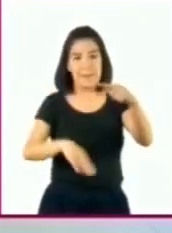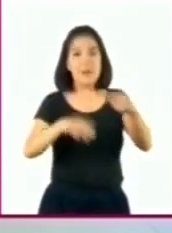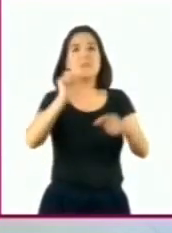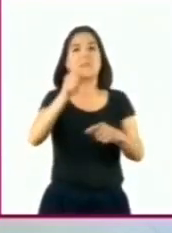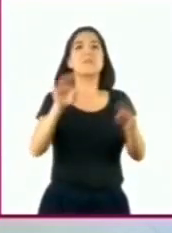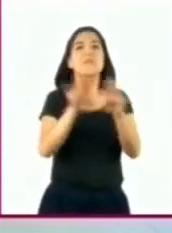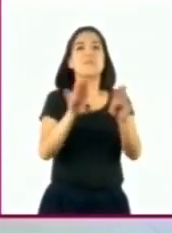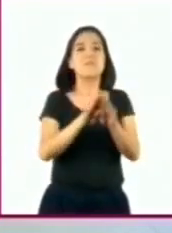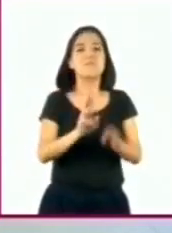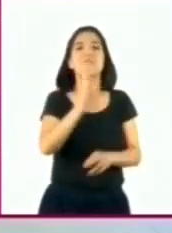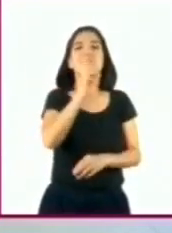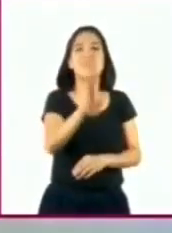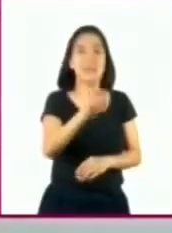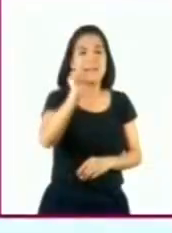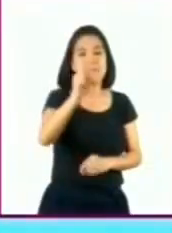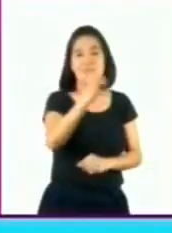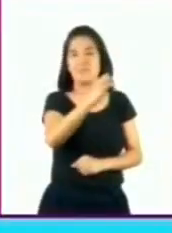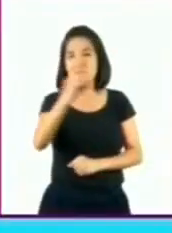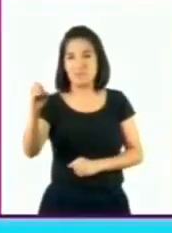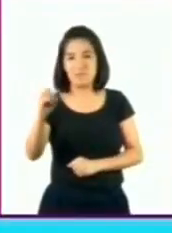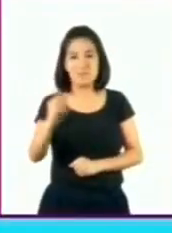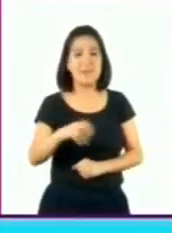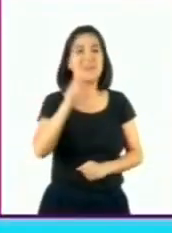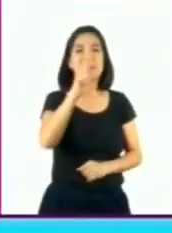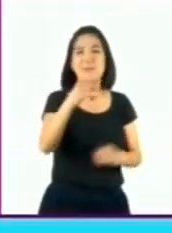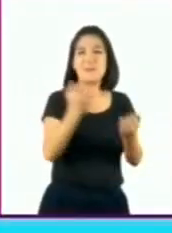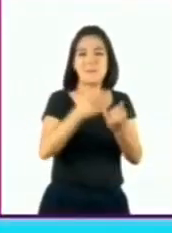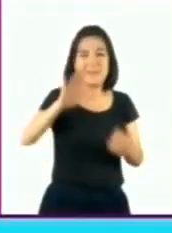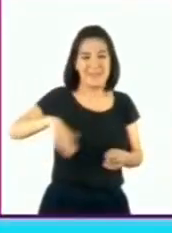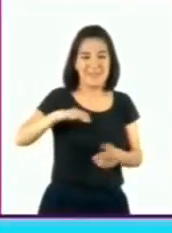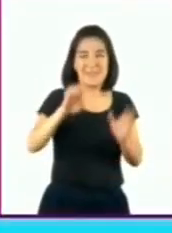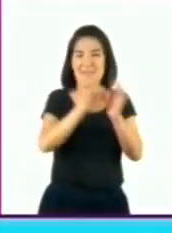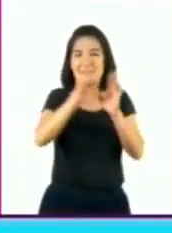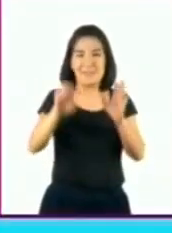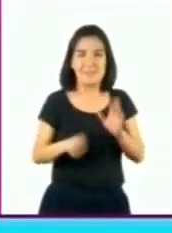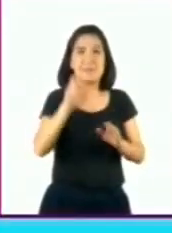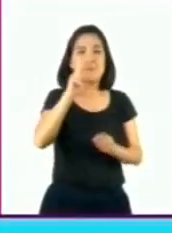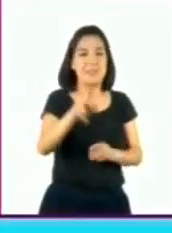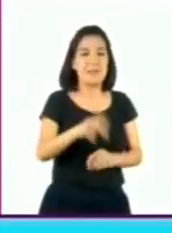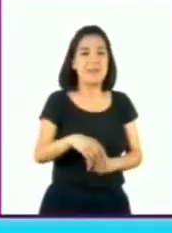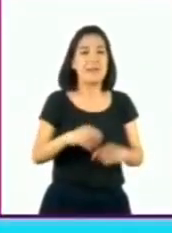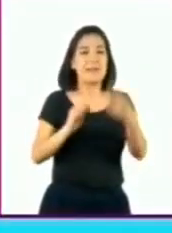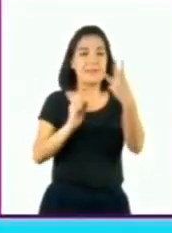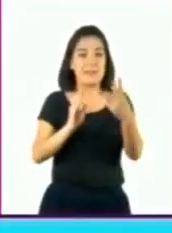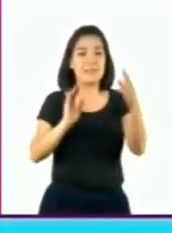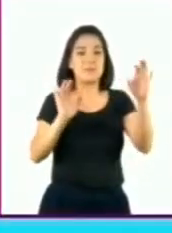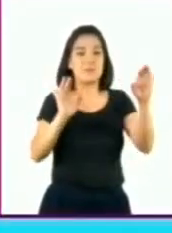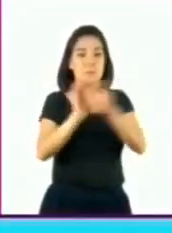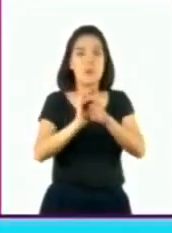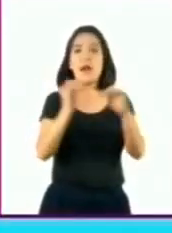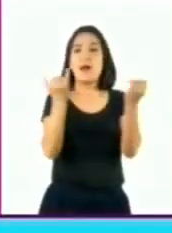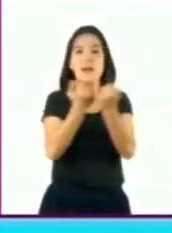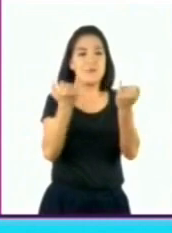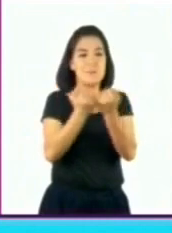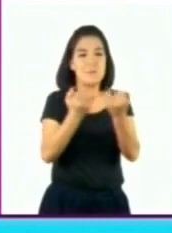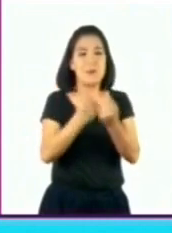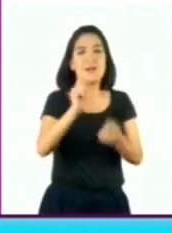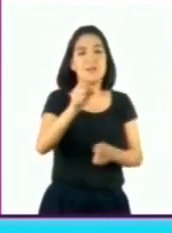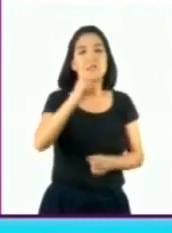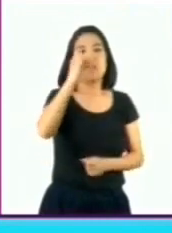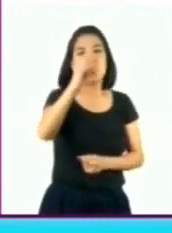obtiene un residuo de cero. Como observamos en el ejemplo, 3 cuartos es equivalente a 0